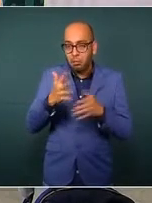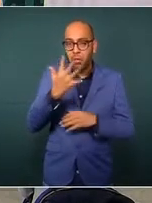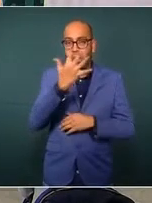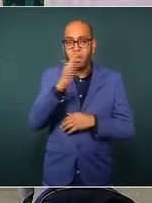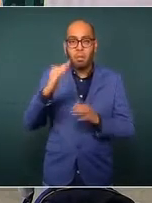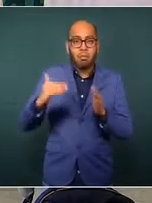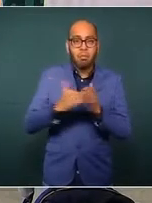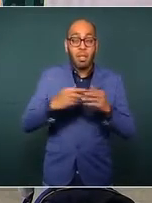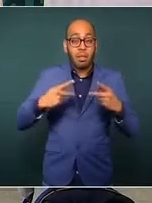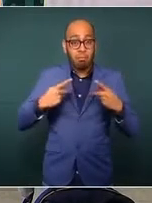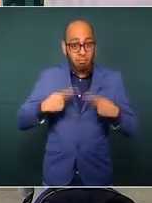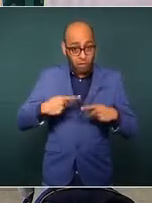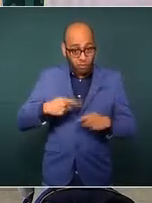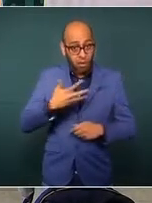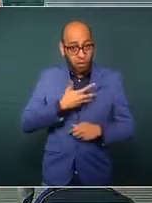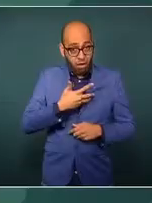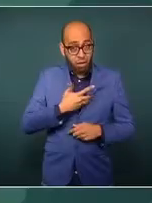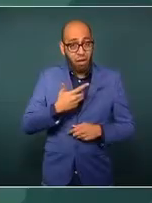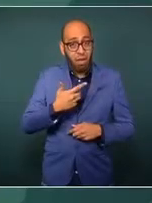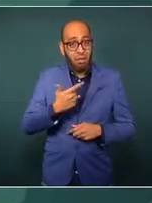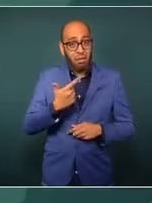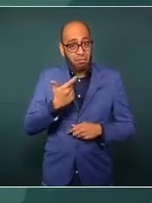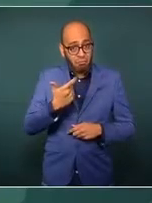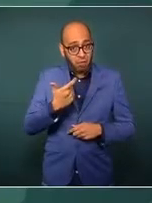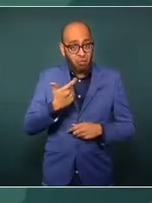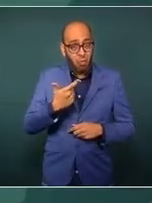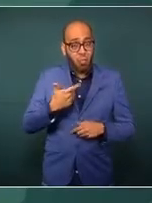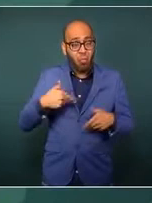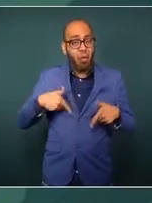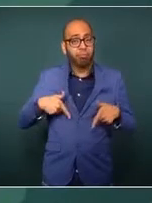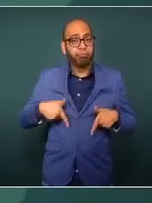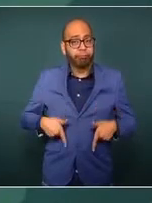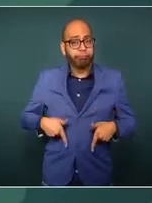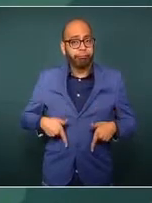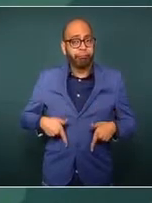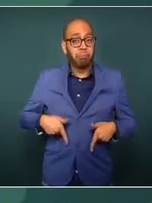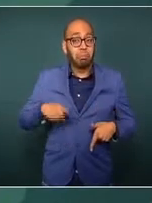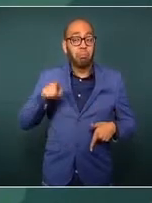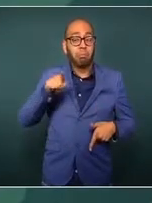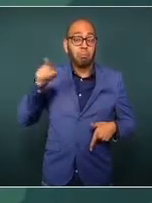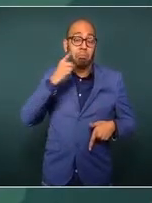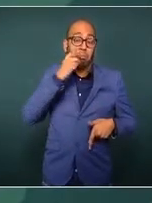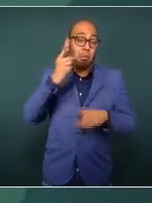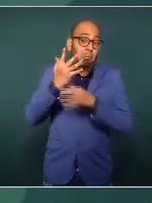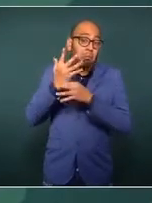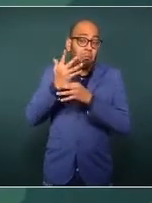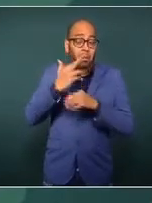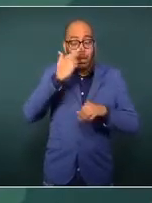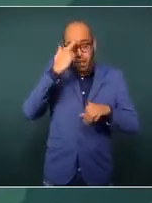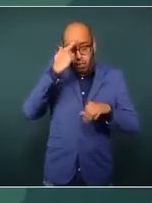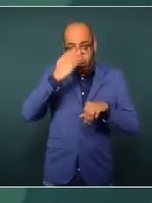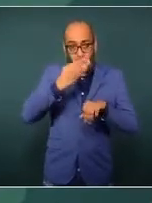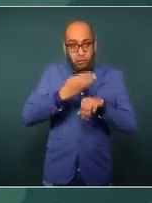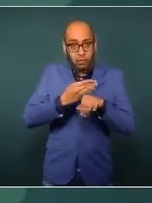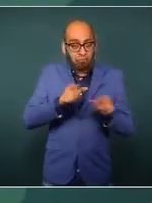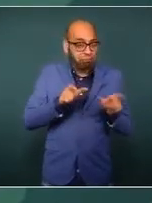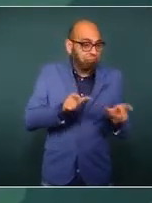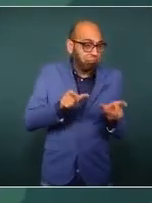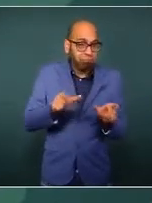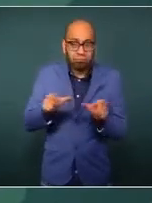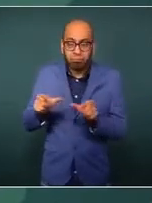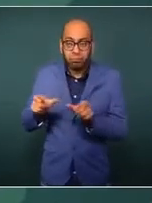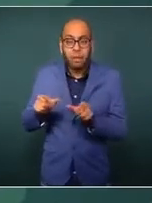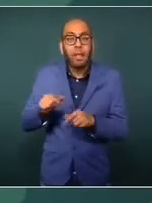armadas que se asumían como los responsables de la seguridad. El 11 de febrero del 2016